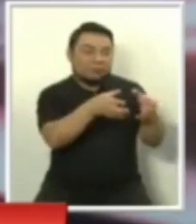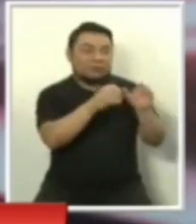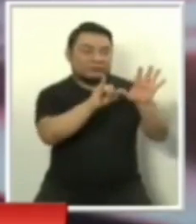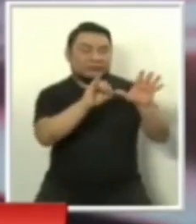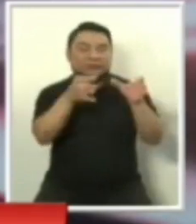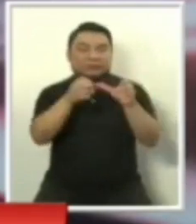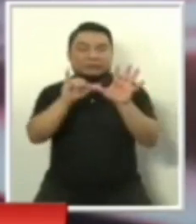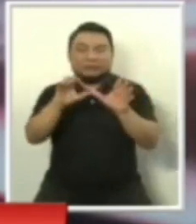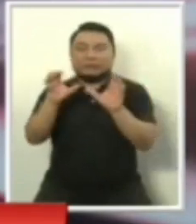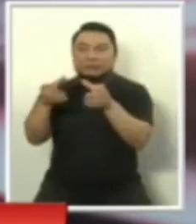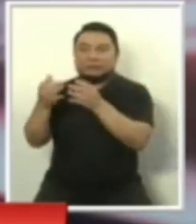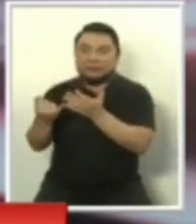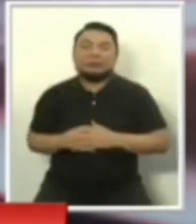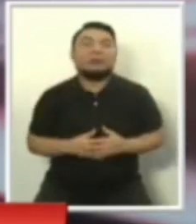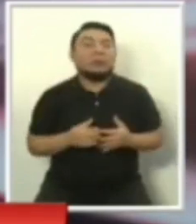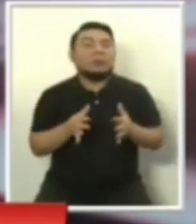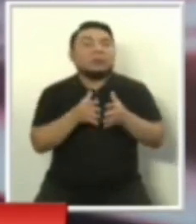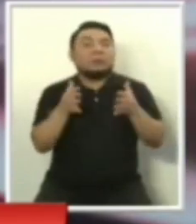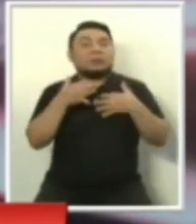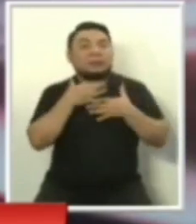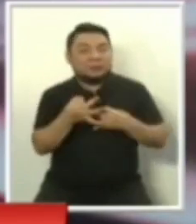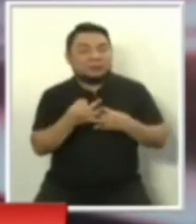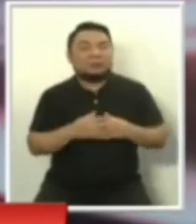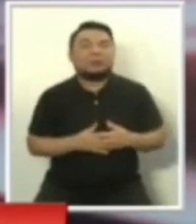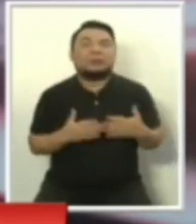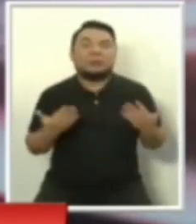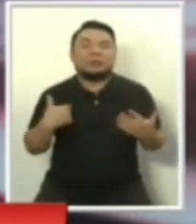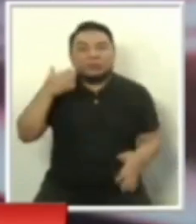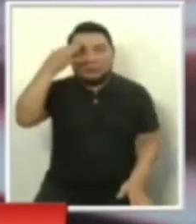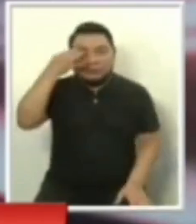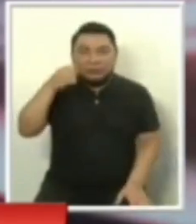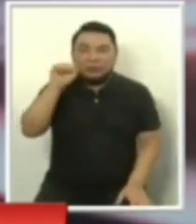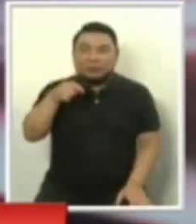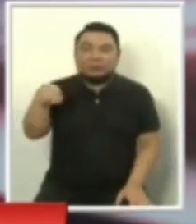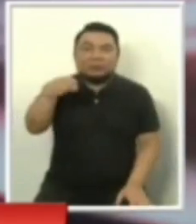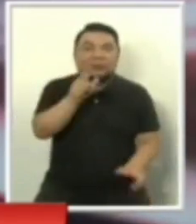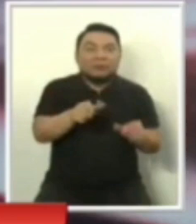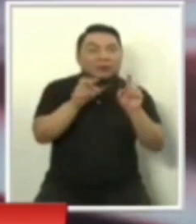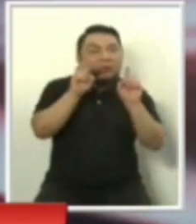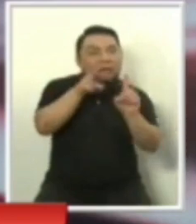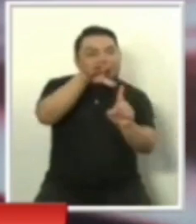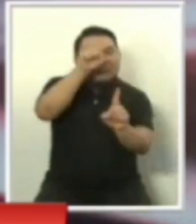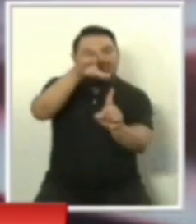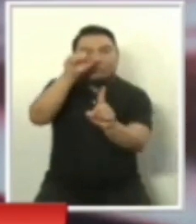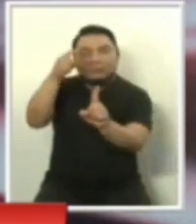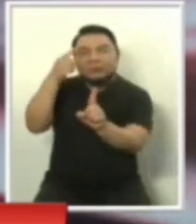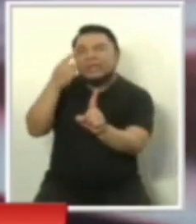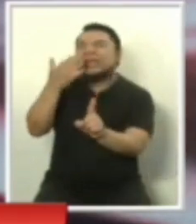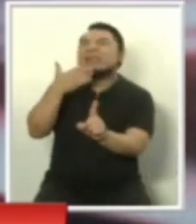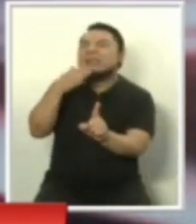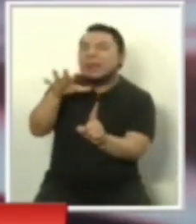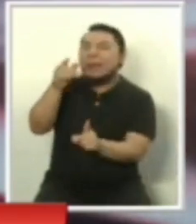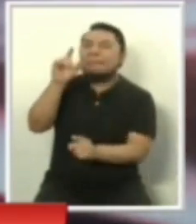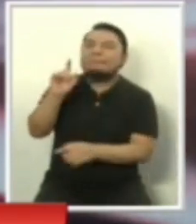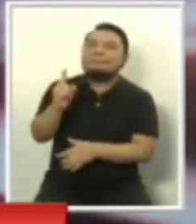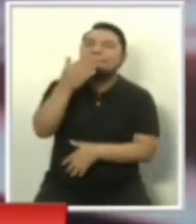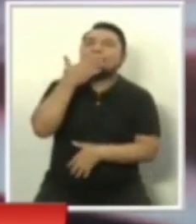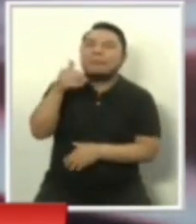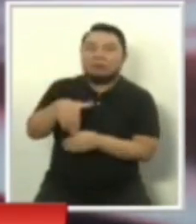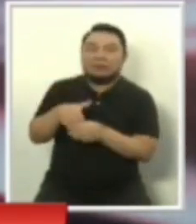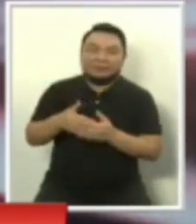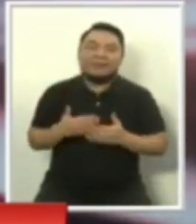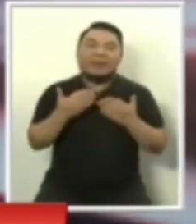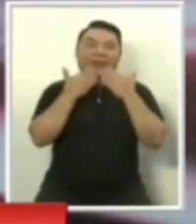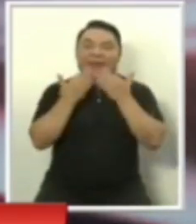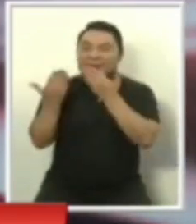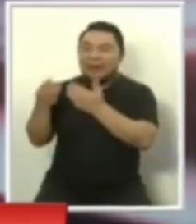este rompecabezas, sumamente interesante. Yo creo que va a capturar la atención ciudadana y la atención de los electorados. Gracias a Milagro Suito